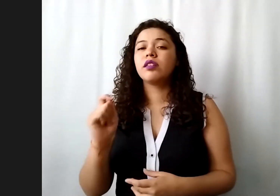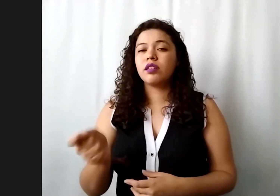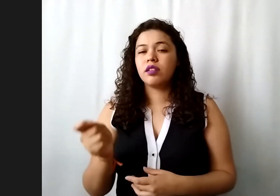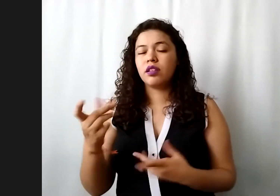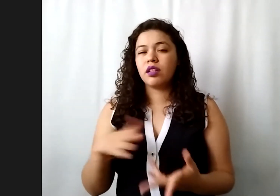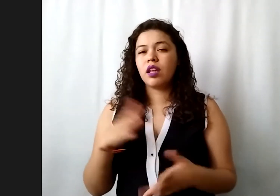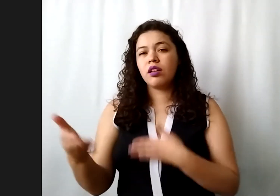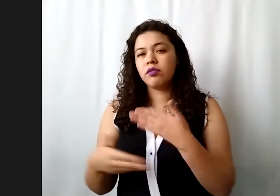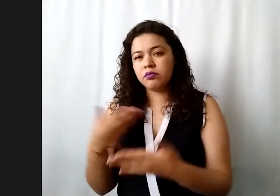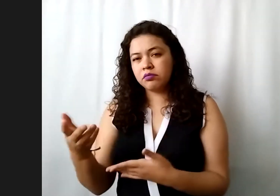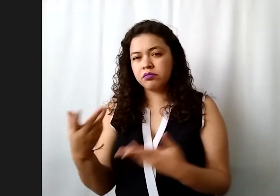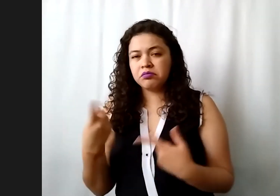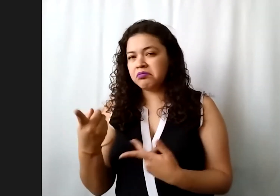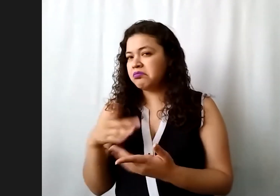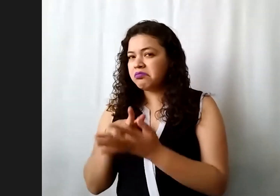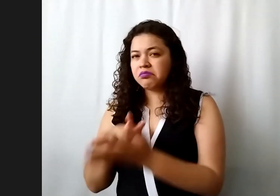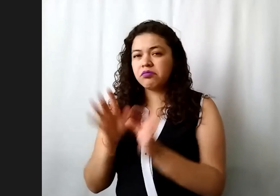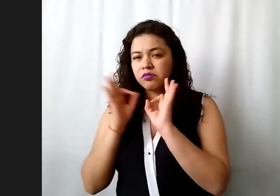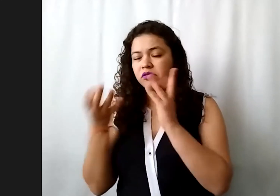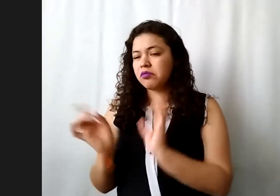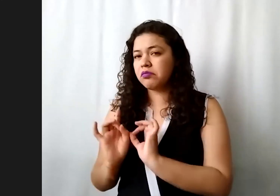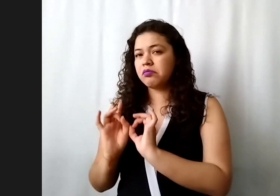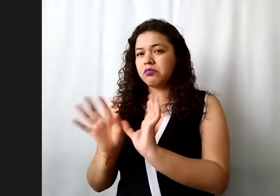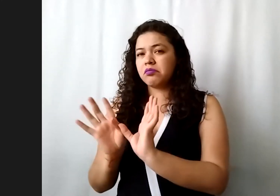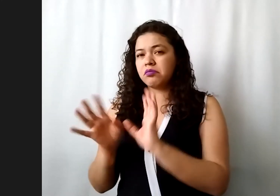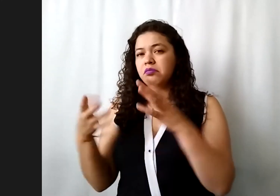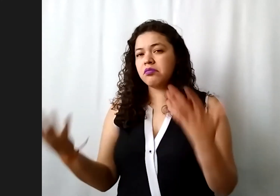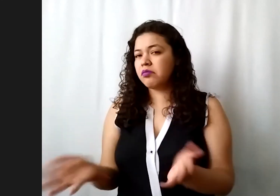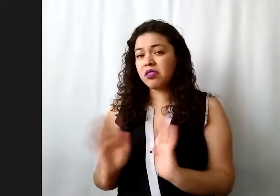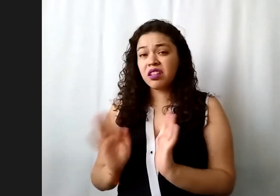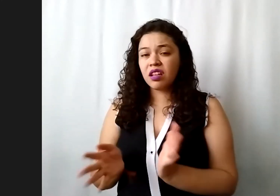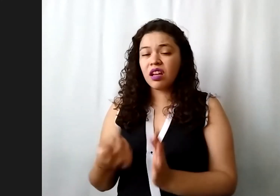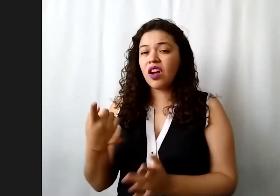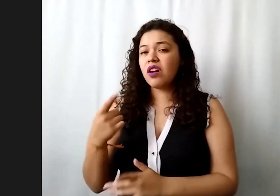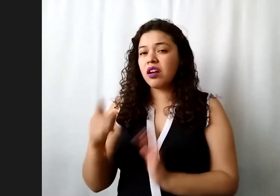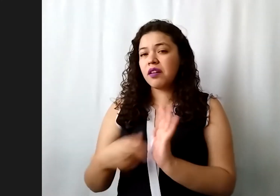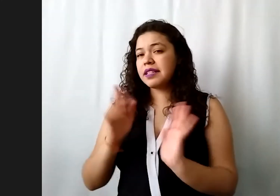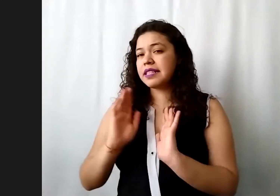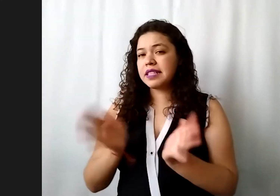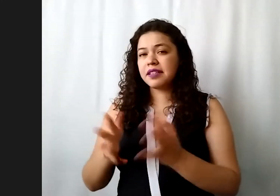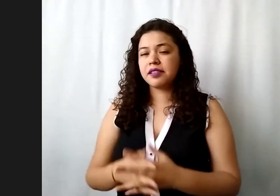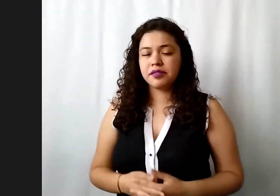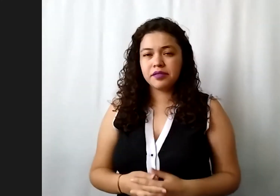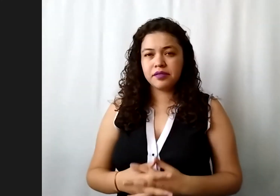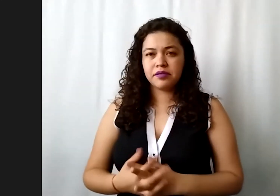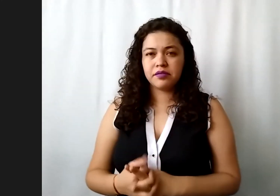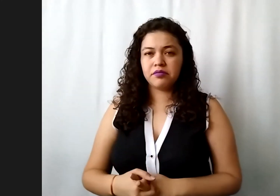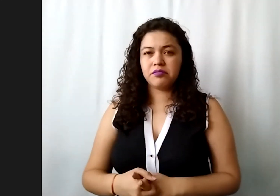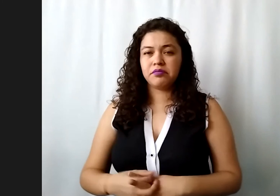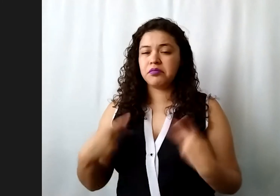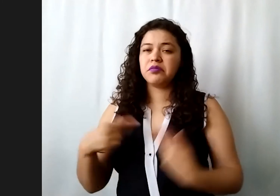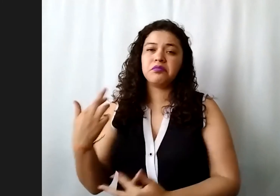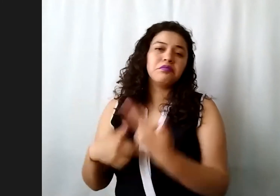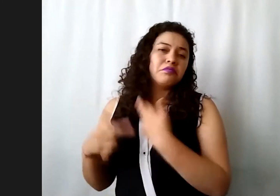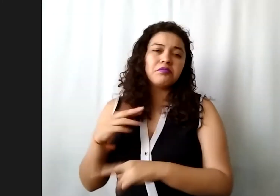servicio una ayuda de forma esporádica realmente fue como una sola educación y ya la persona ya no acudió o